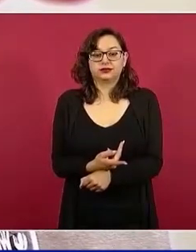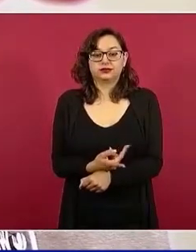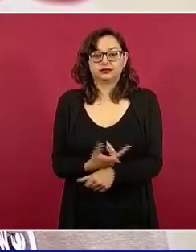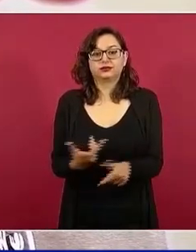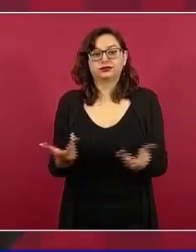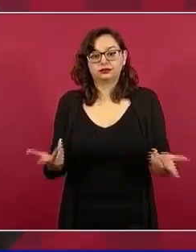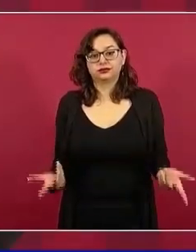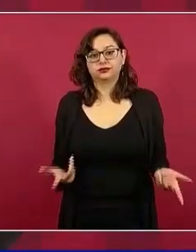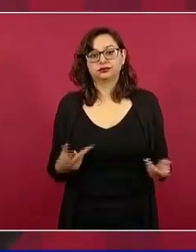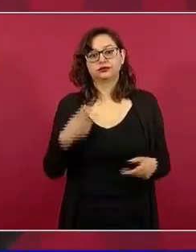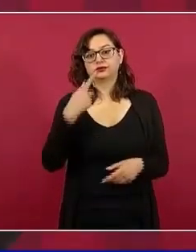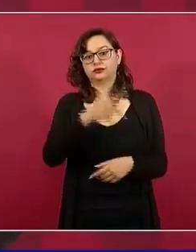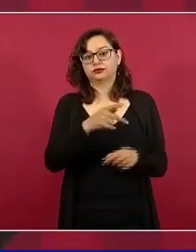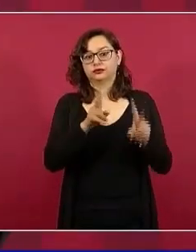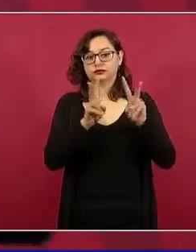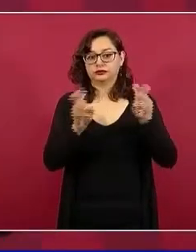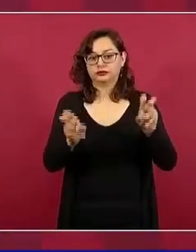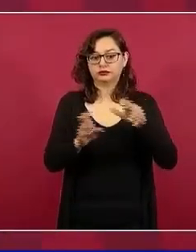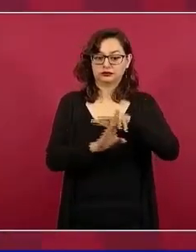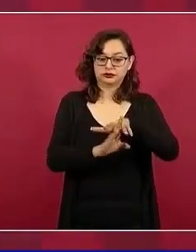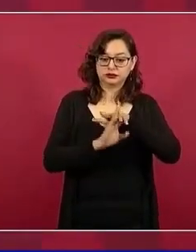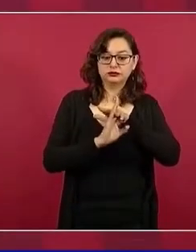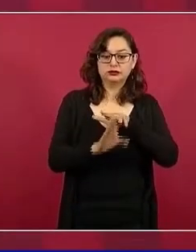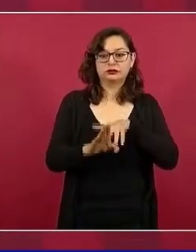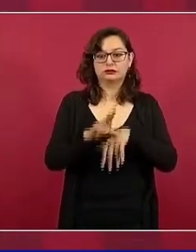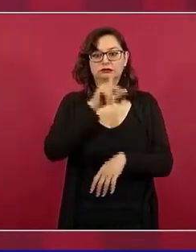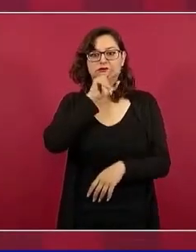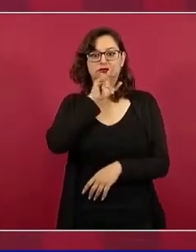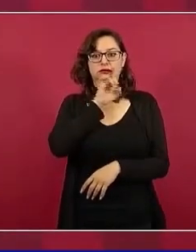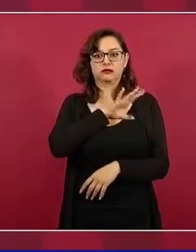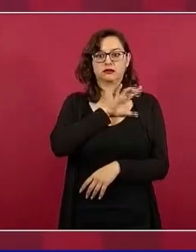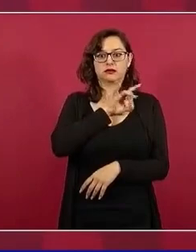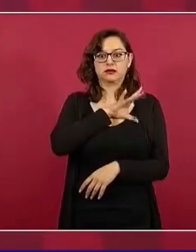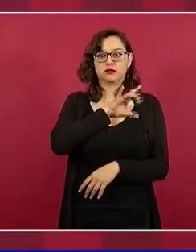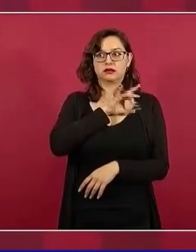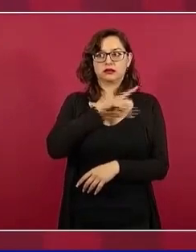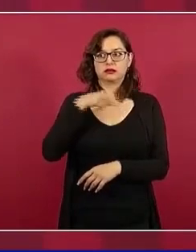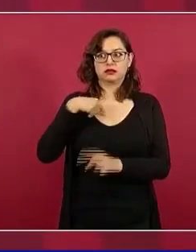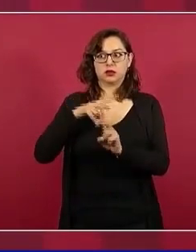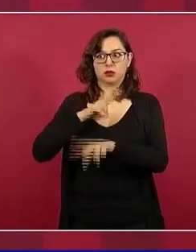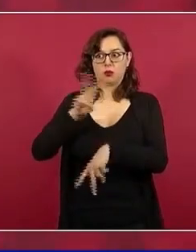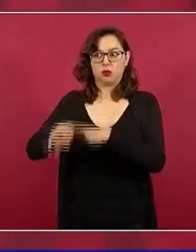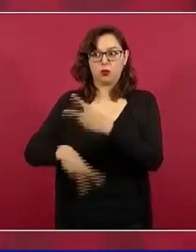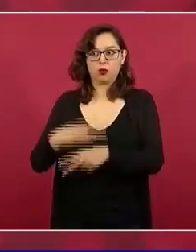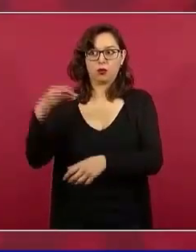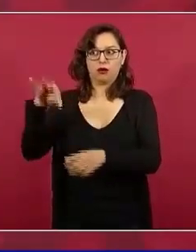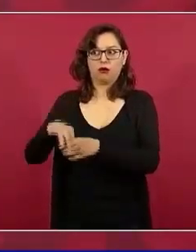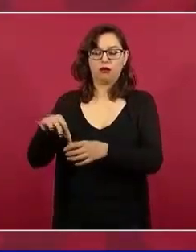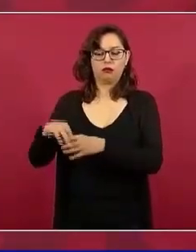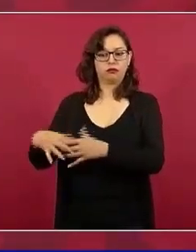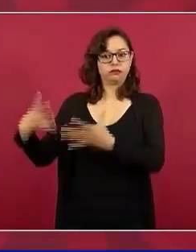situación migratoria, pero teniendo su teléfono